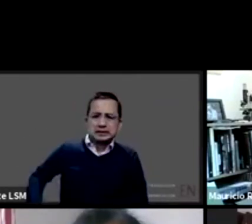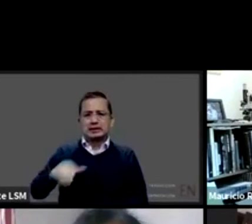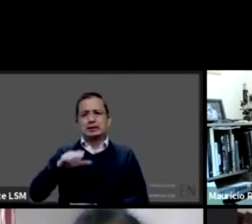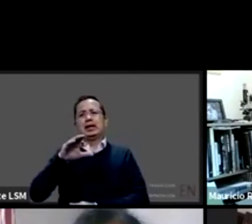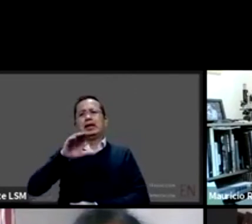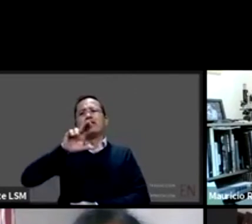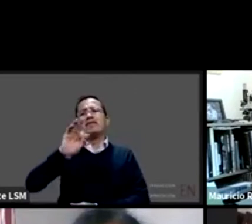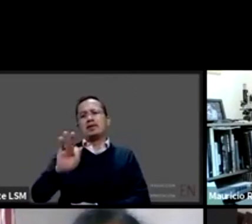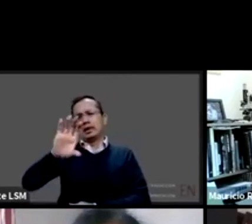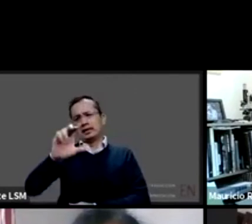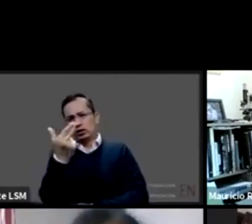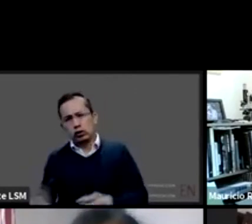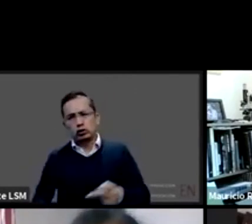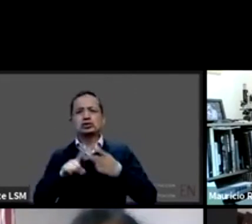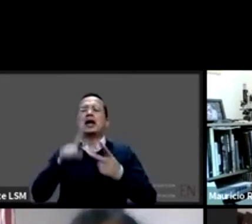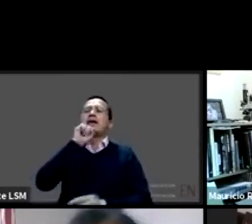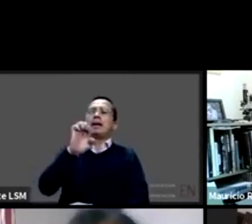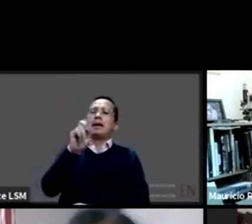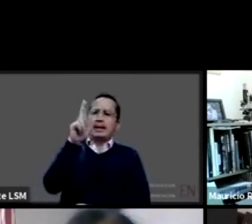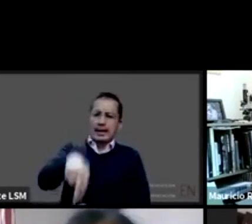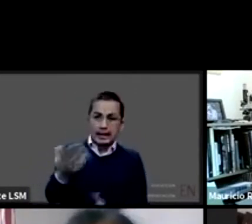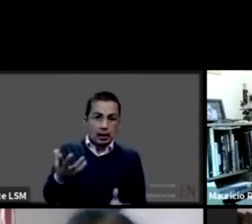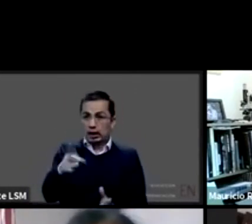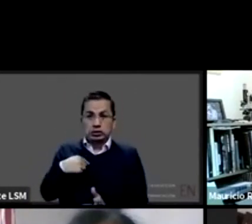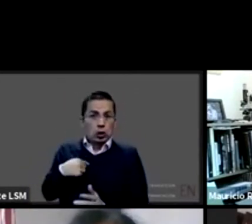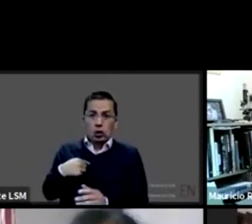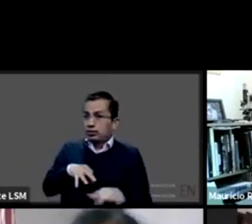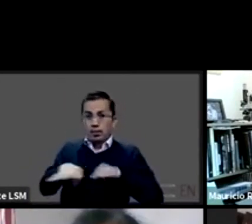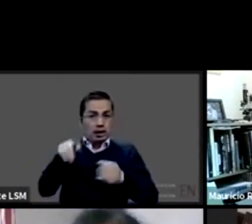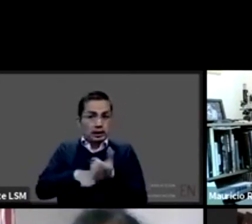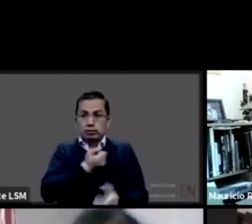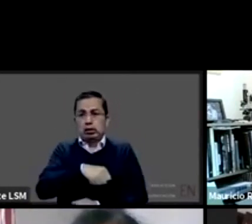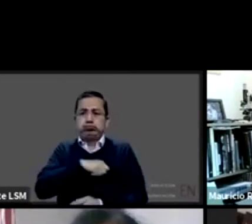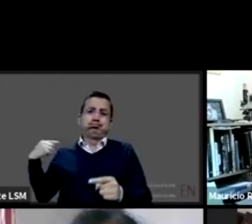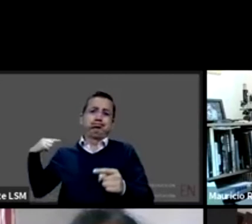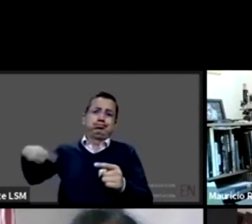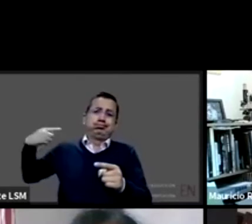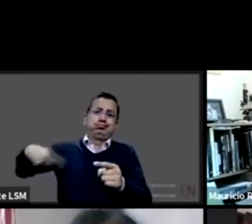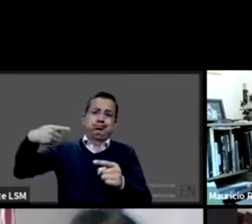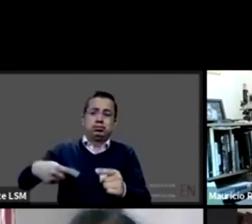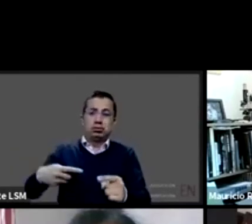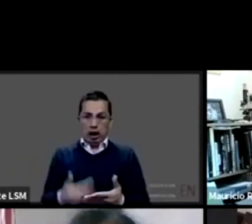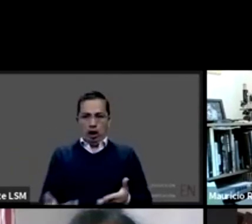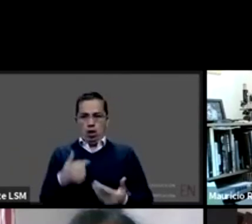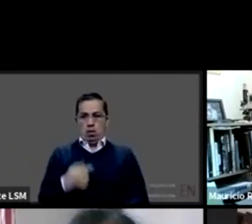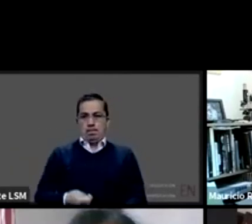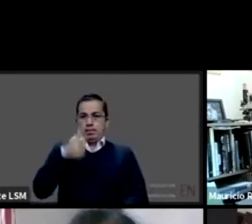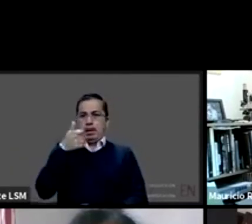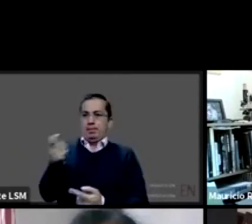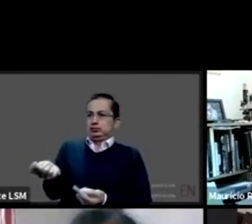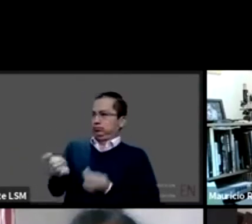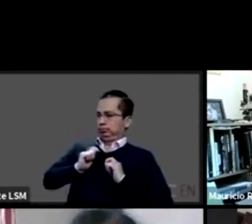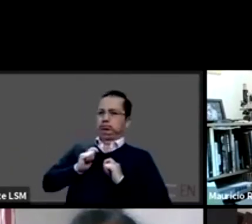un cargo de mando superior. Había estado yo como director de área o como subdirector y lo que